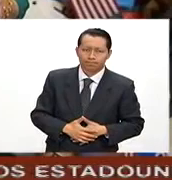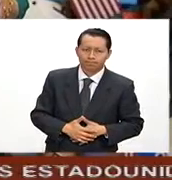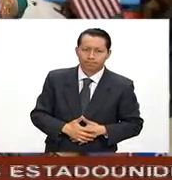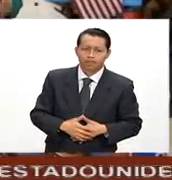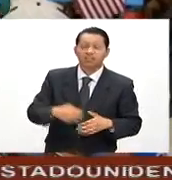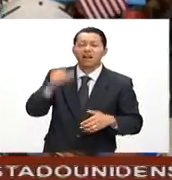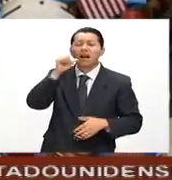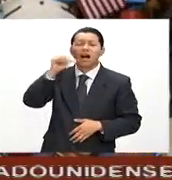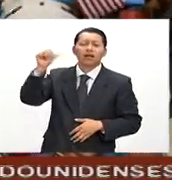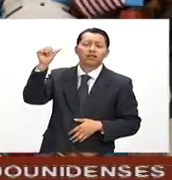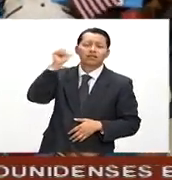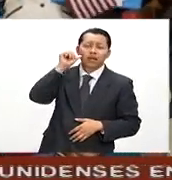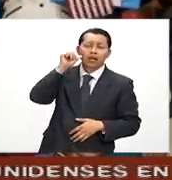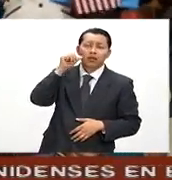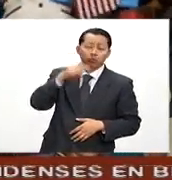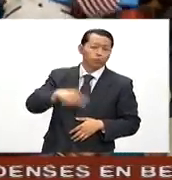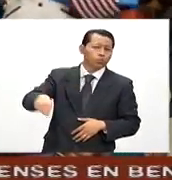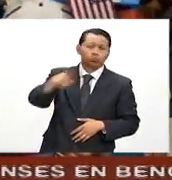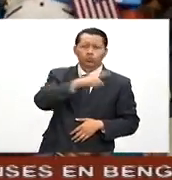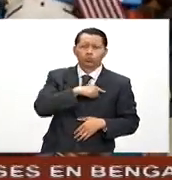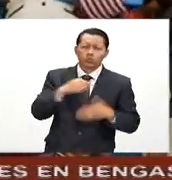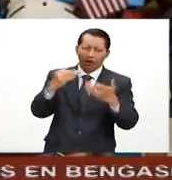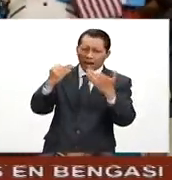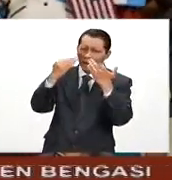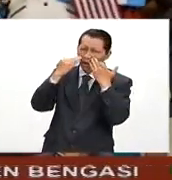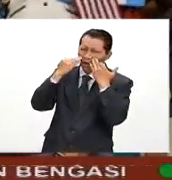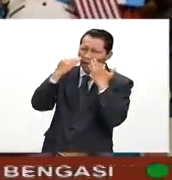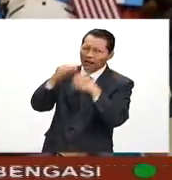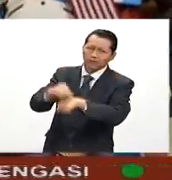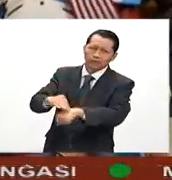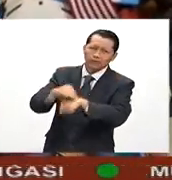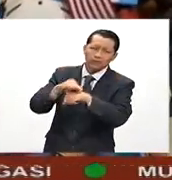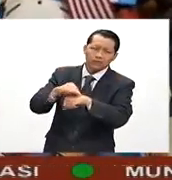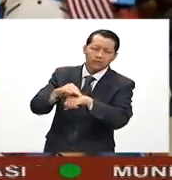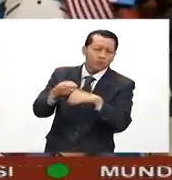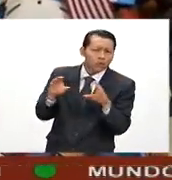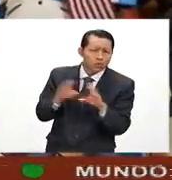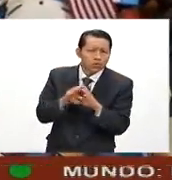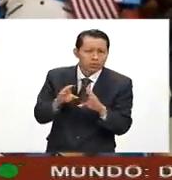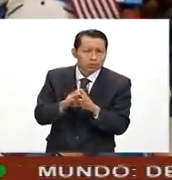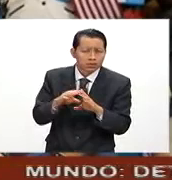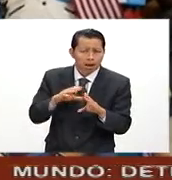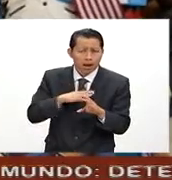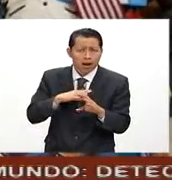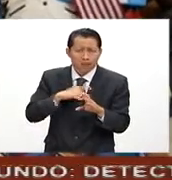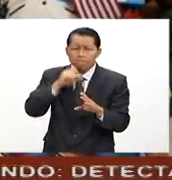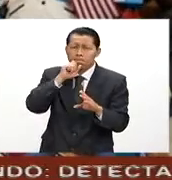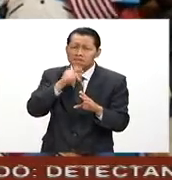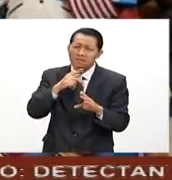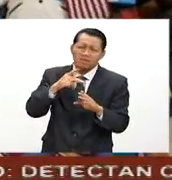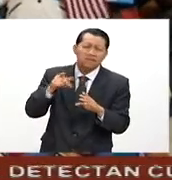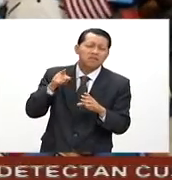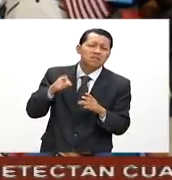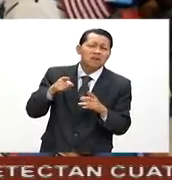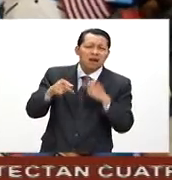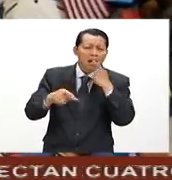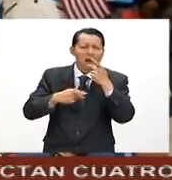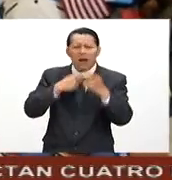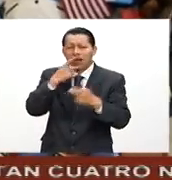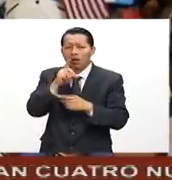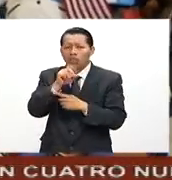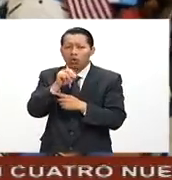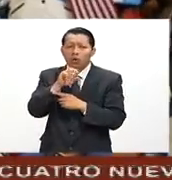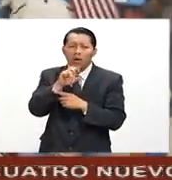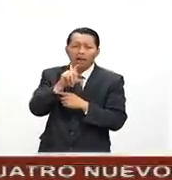Ayer fuimos testigos de la última de una larga serie de comentarios de Donald